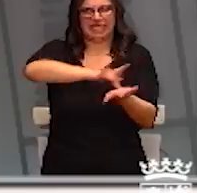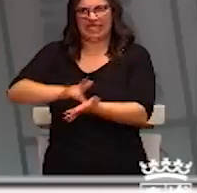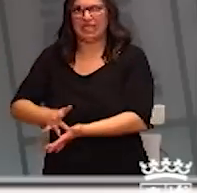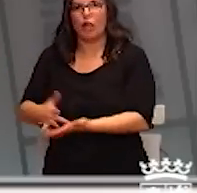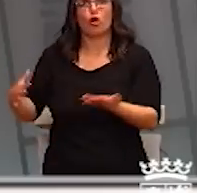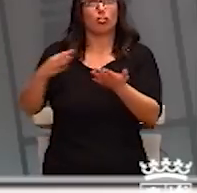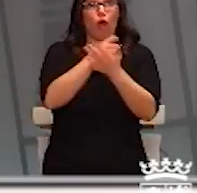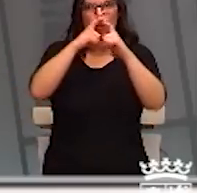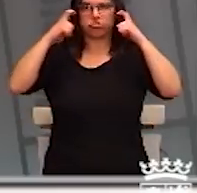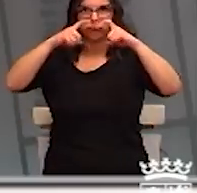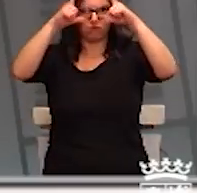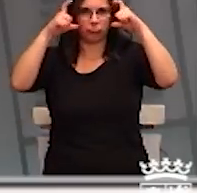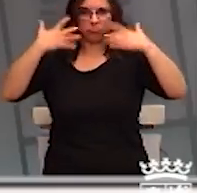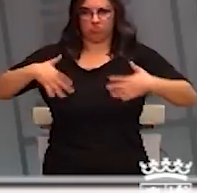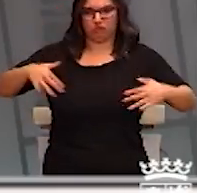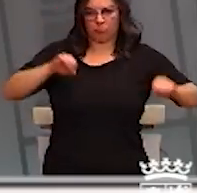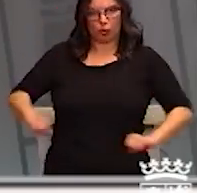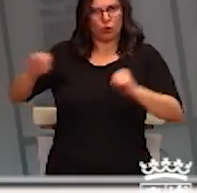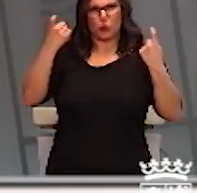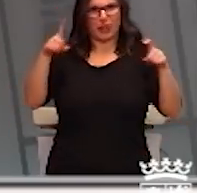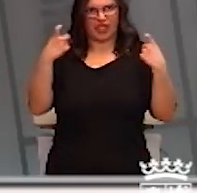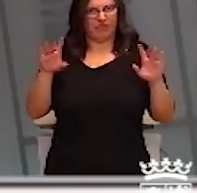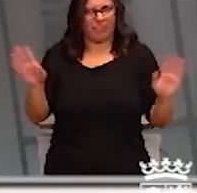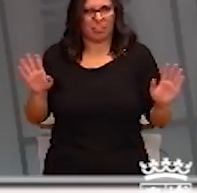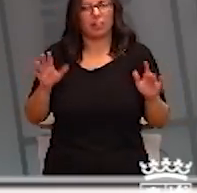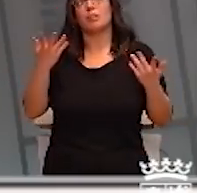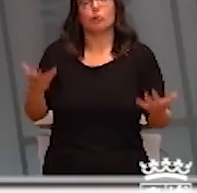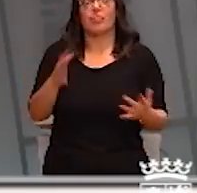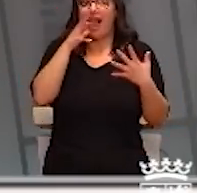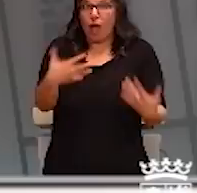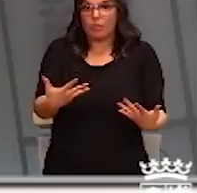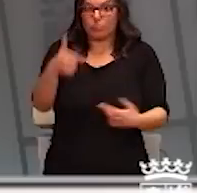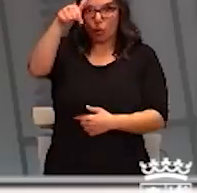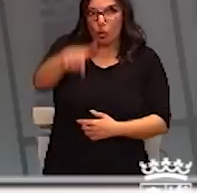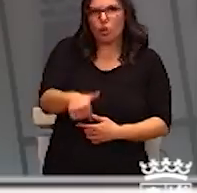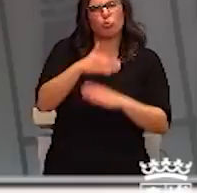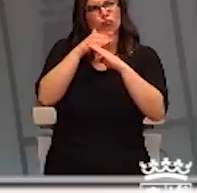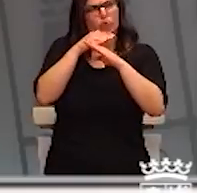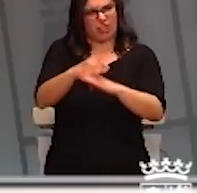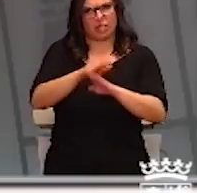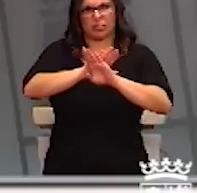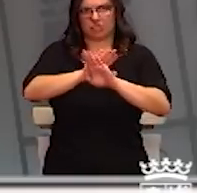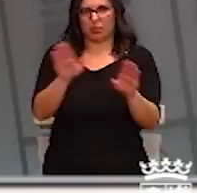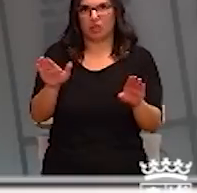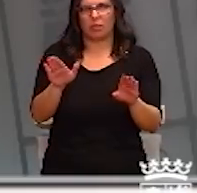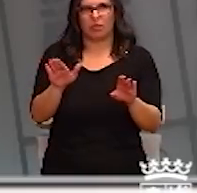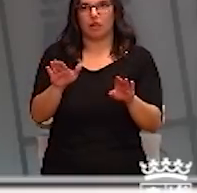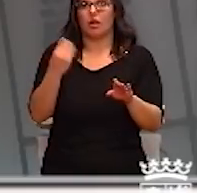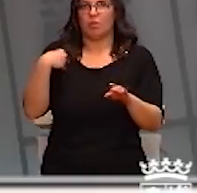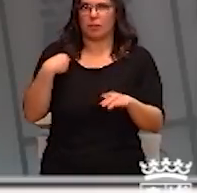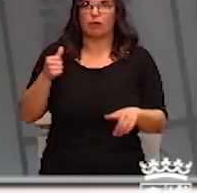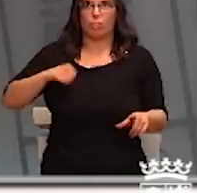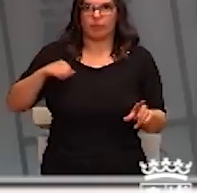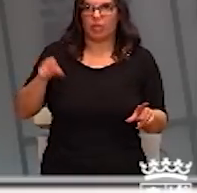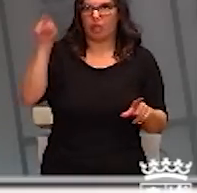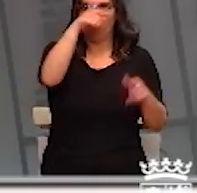EPI, ni muchísimo menos. Entonces, las medidas para el día de hoy hay más que suficiente. O hay en estocaje, cada uno de